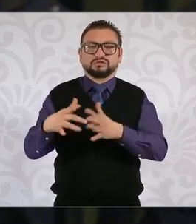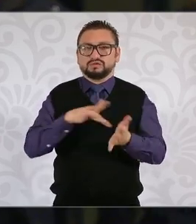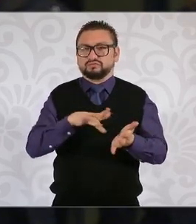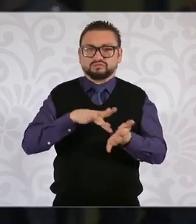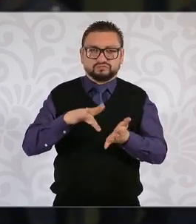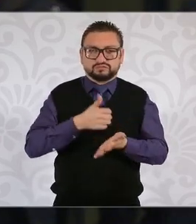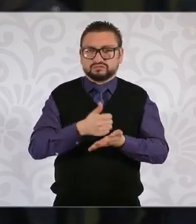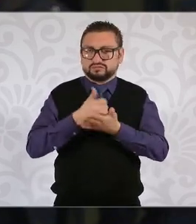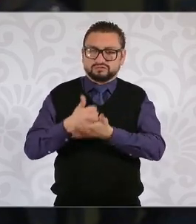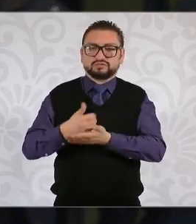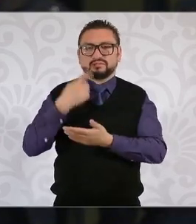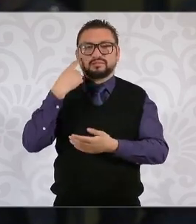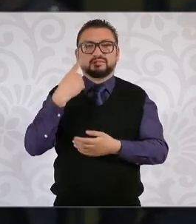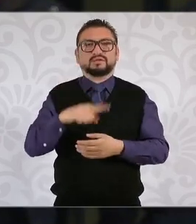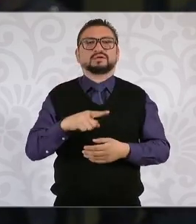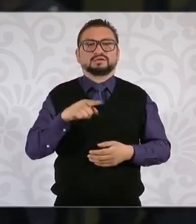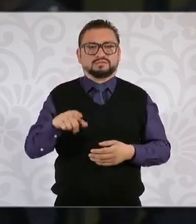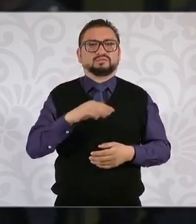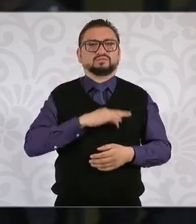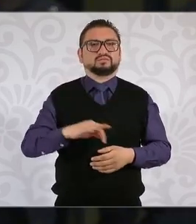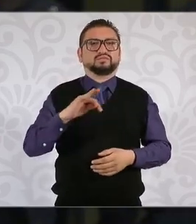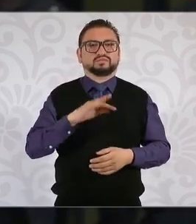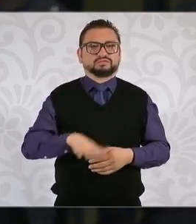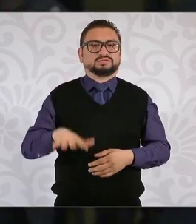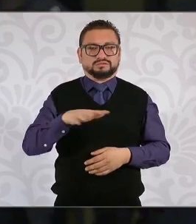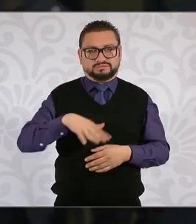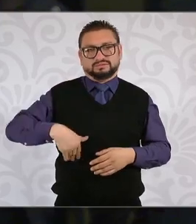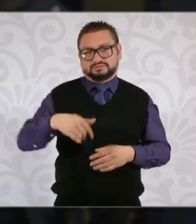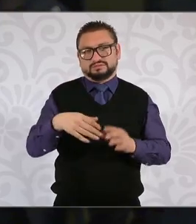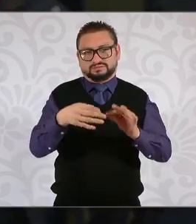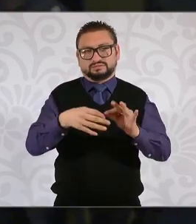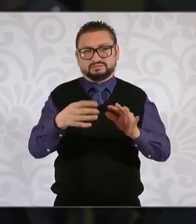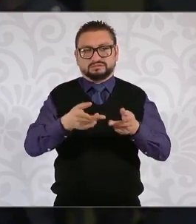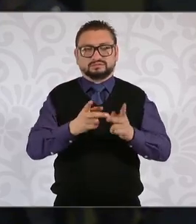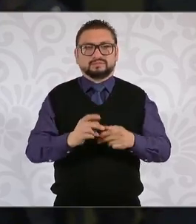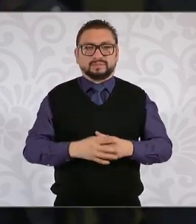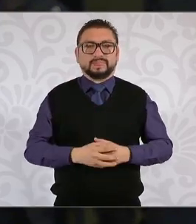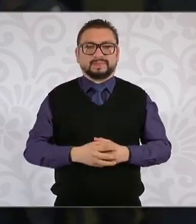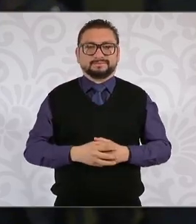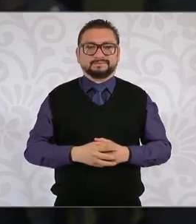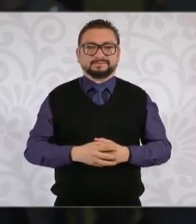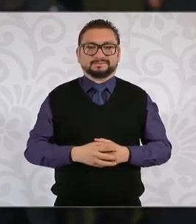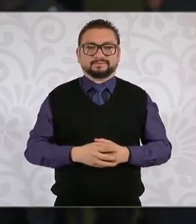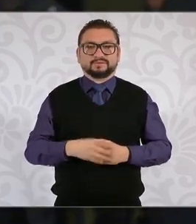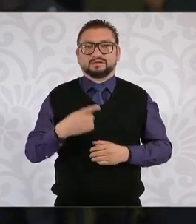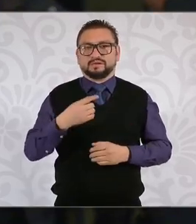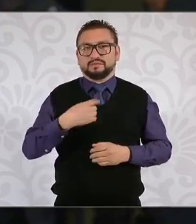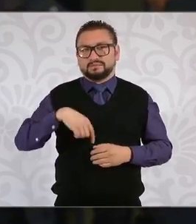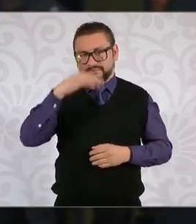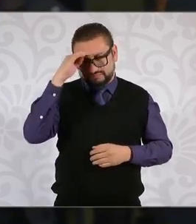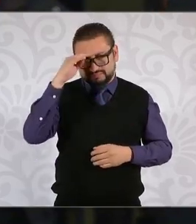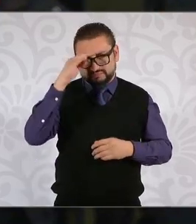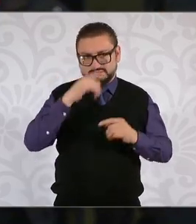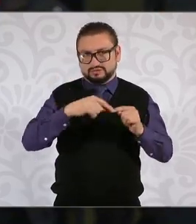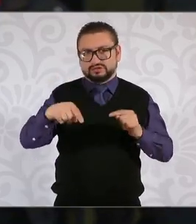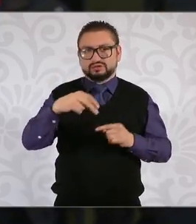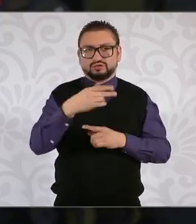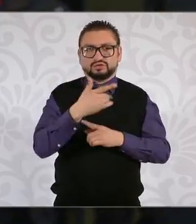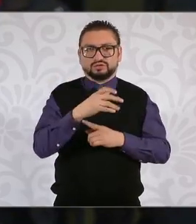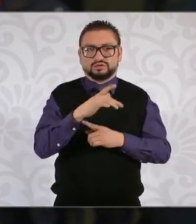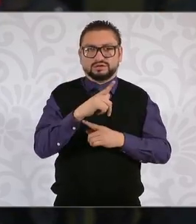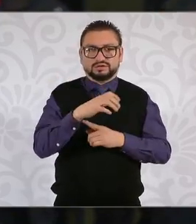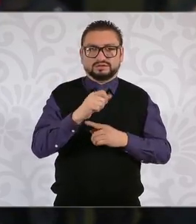justamente para propiciar esto de lo que estamos hablando. Se piensa en el corredor Nogales hasta